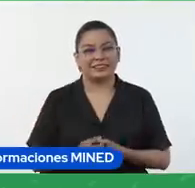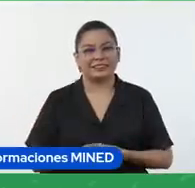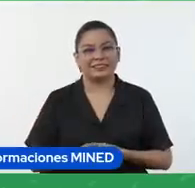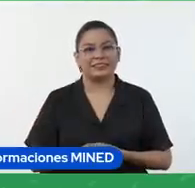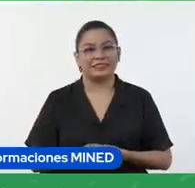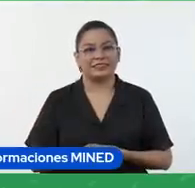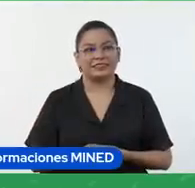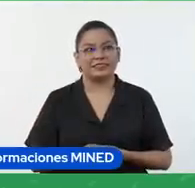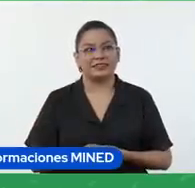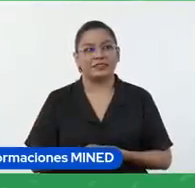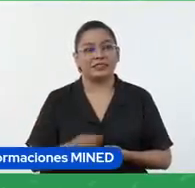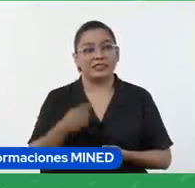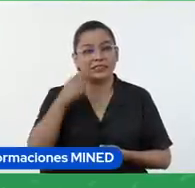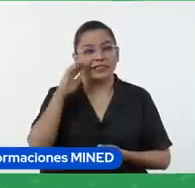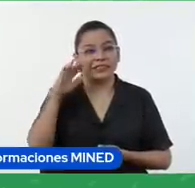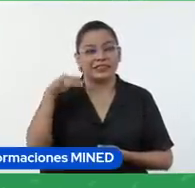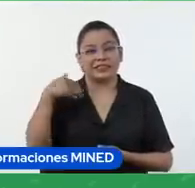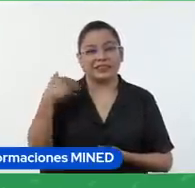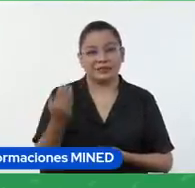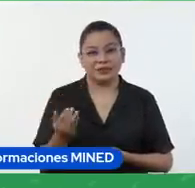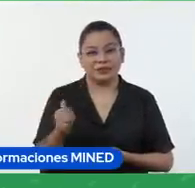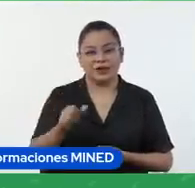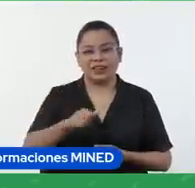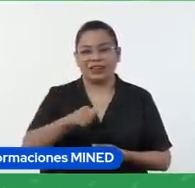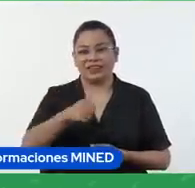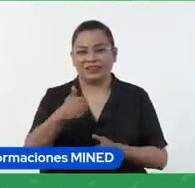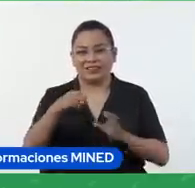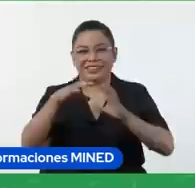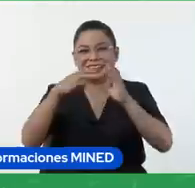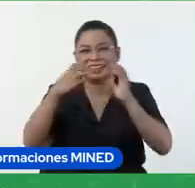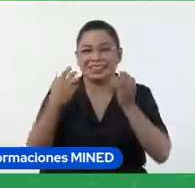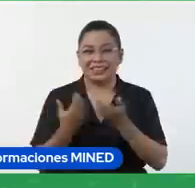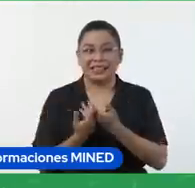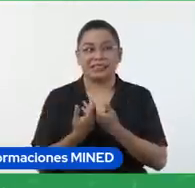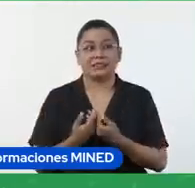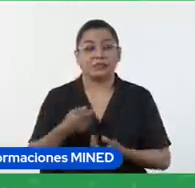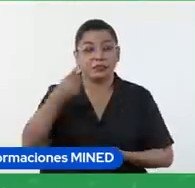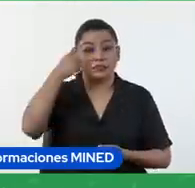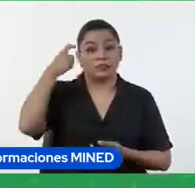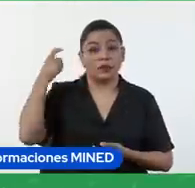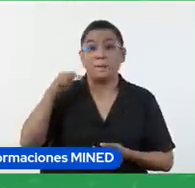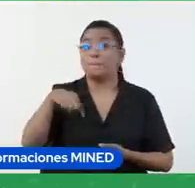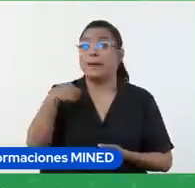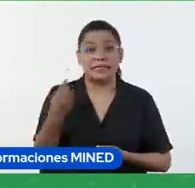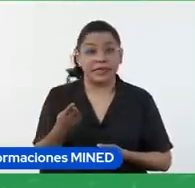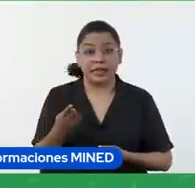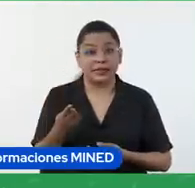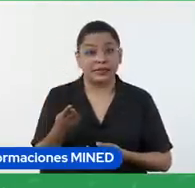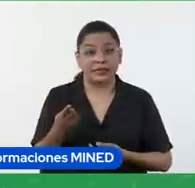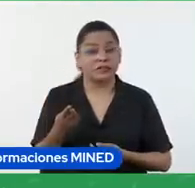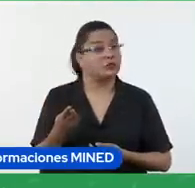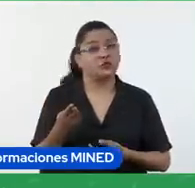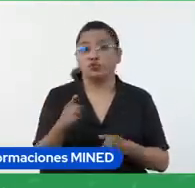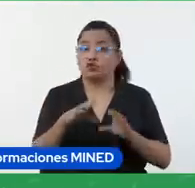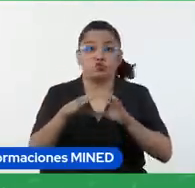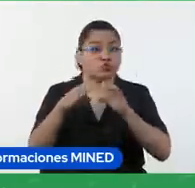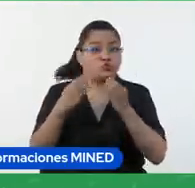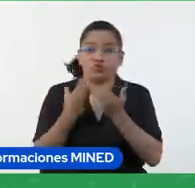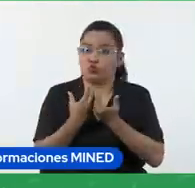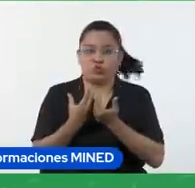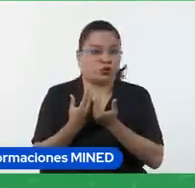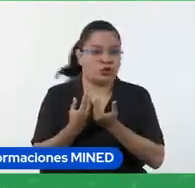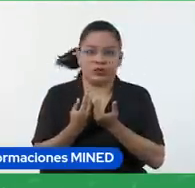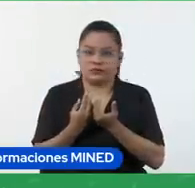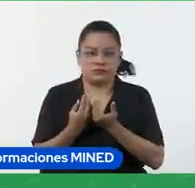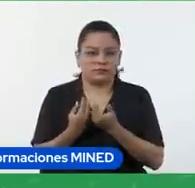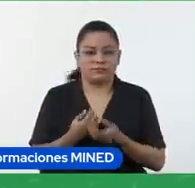nos vemos en otra sesión les recuerdo mañana no hay sesión ya mañana no hay